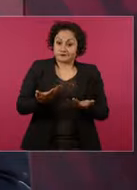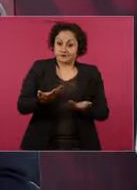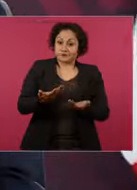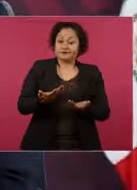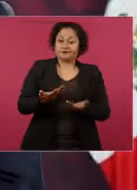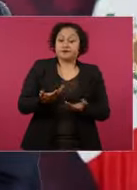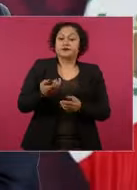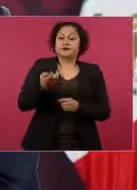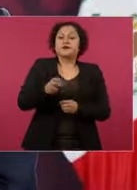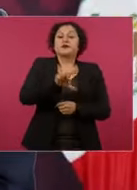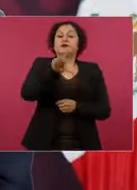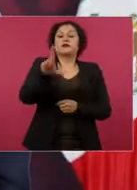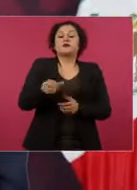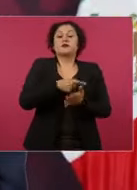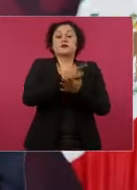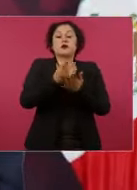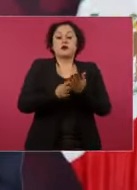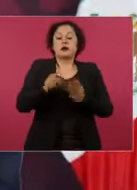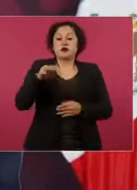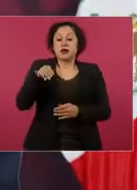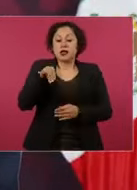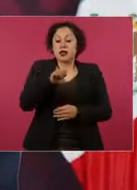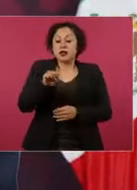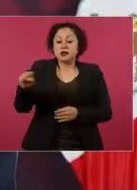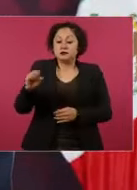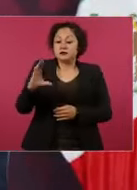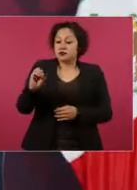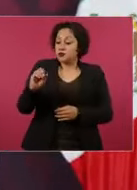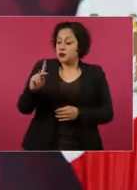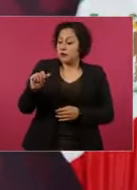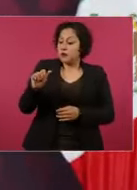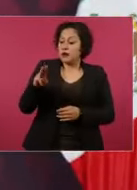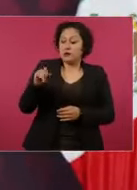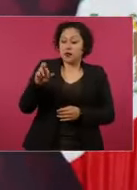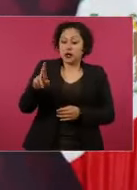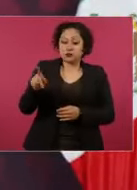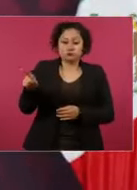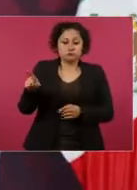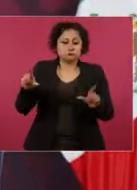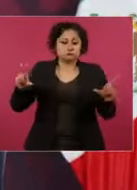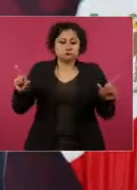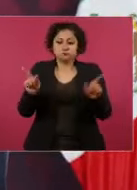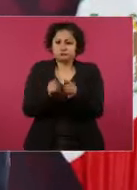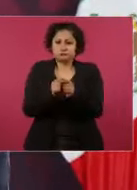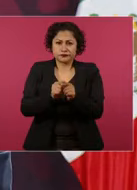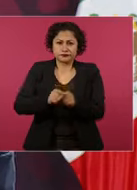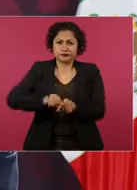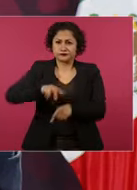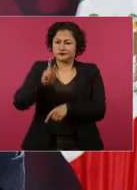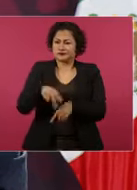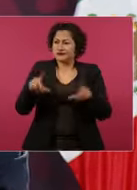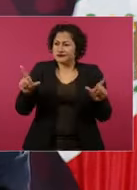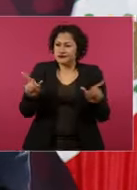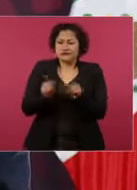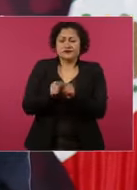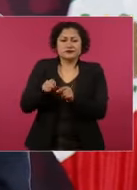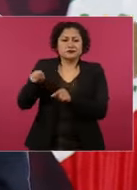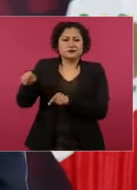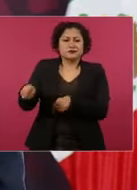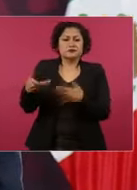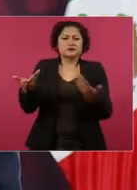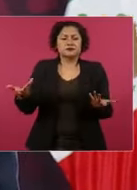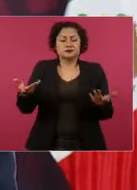-Coplamar, con los distintos nombres, quedaron al final 80